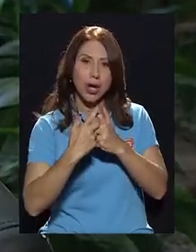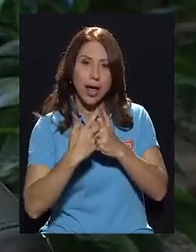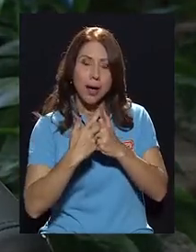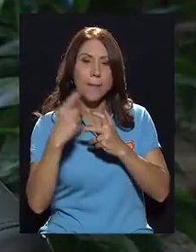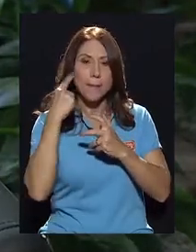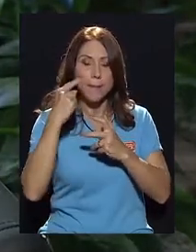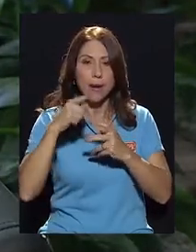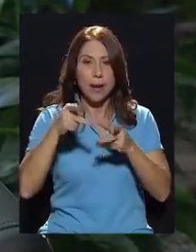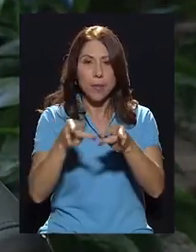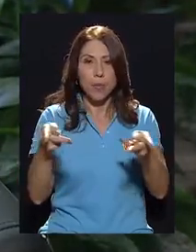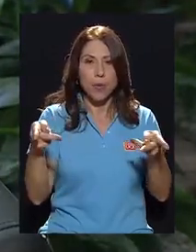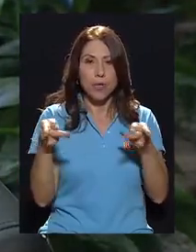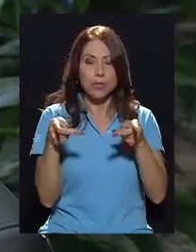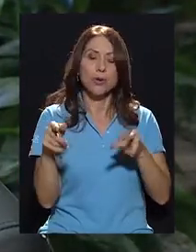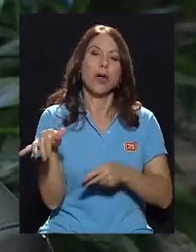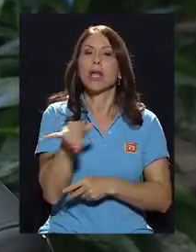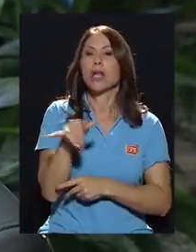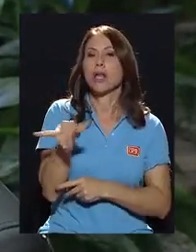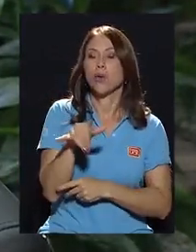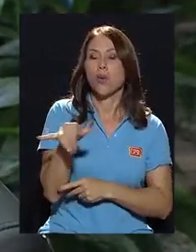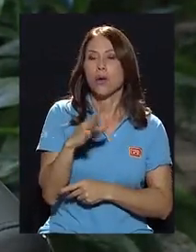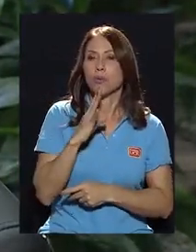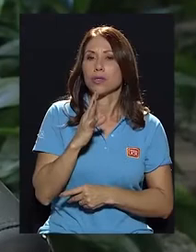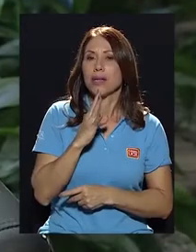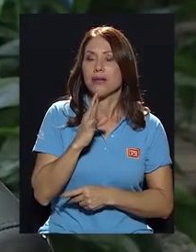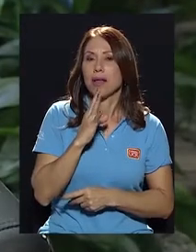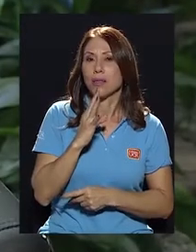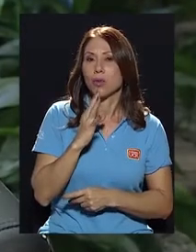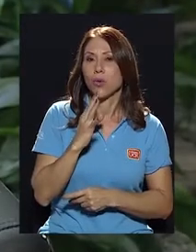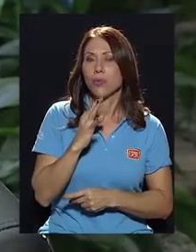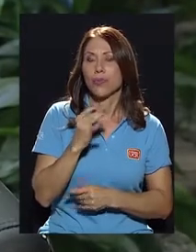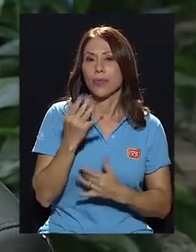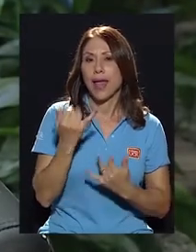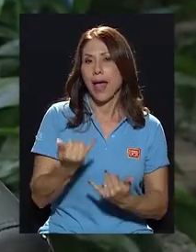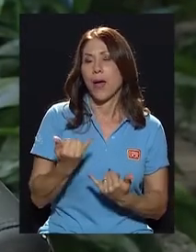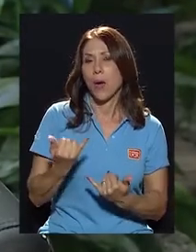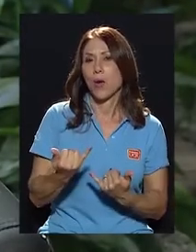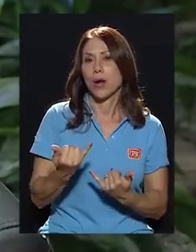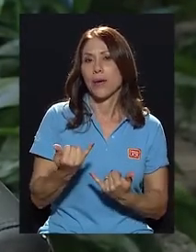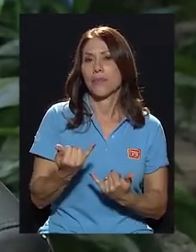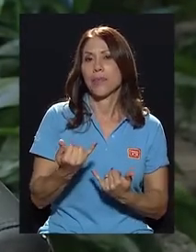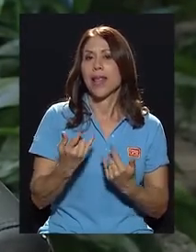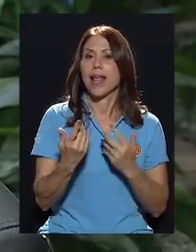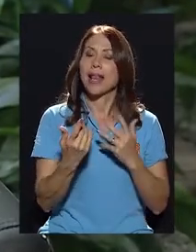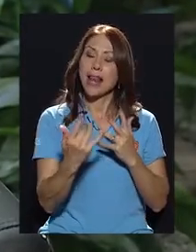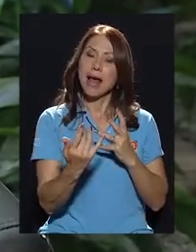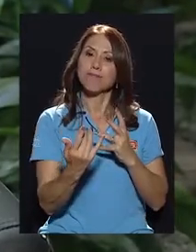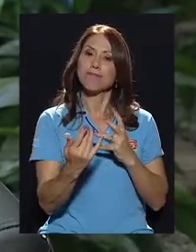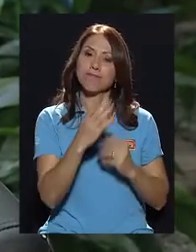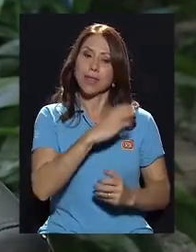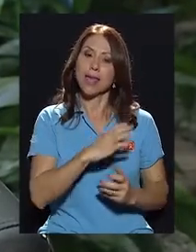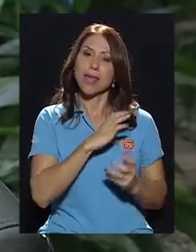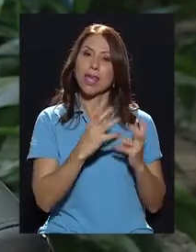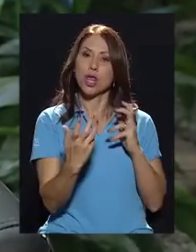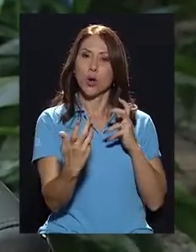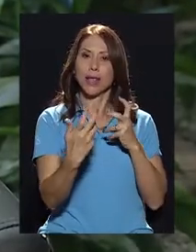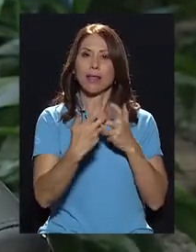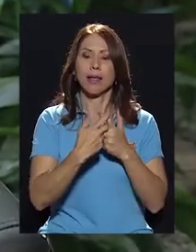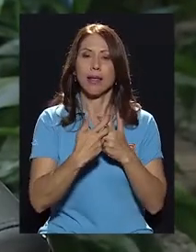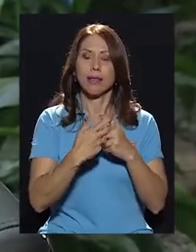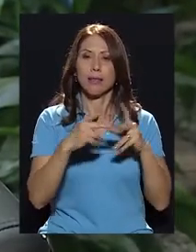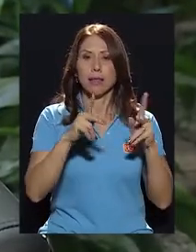los puestos. Igual como se está hablando ahora, como le estaba diciendo yo a usted, la idoneidad de